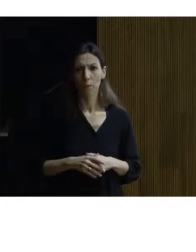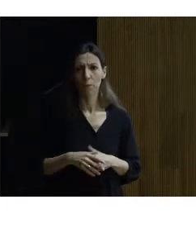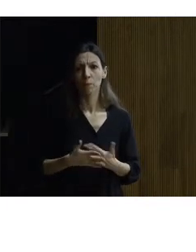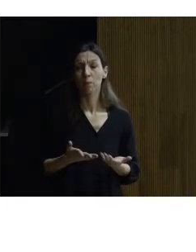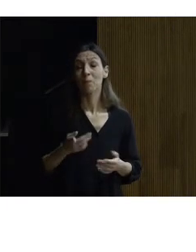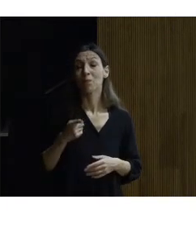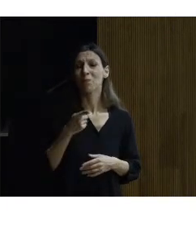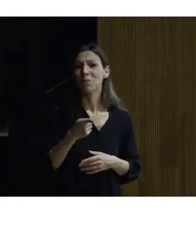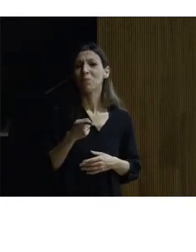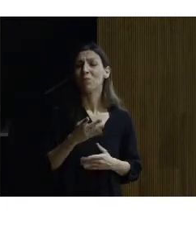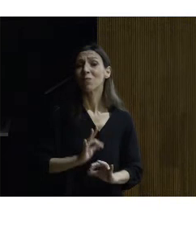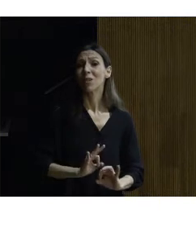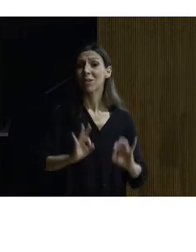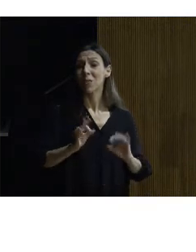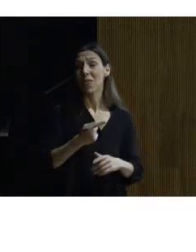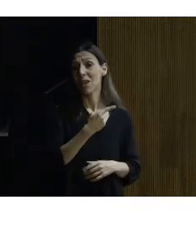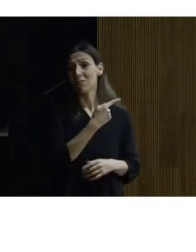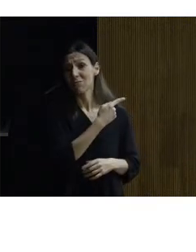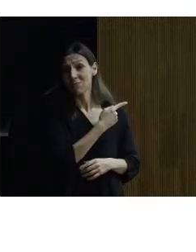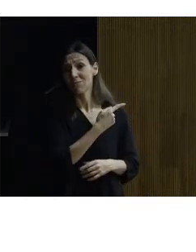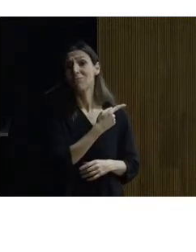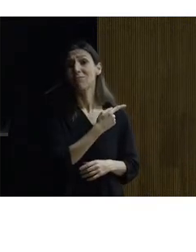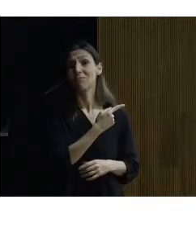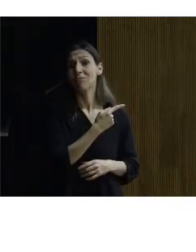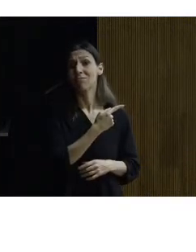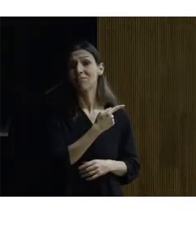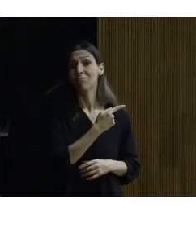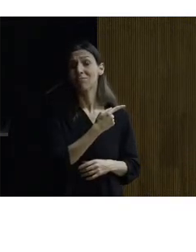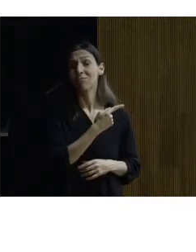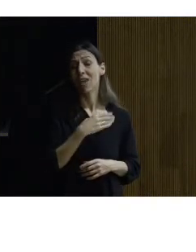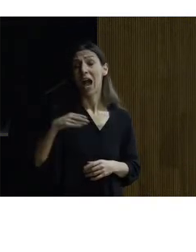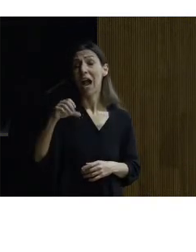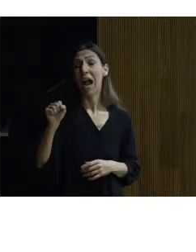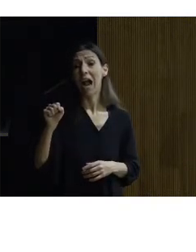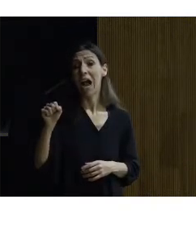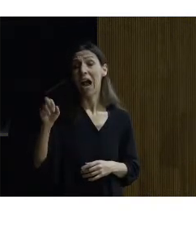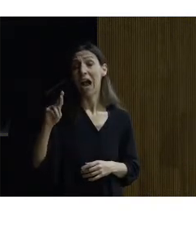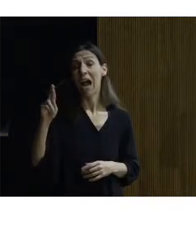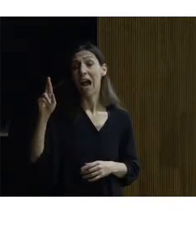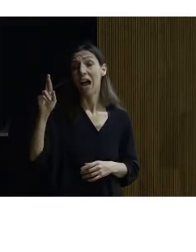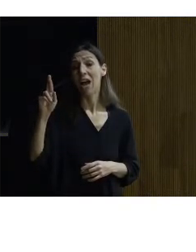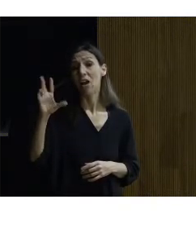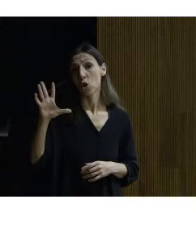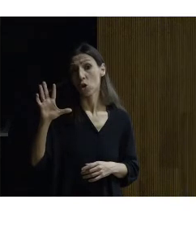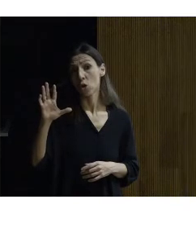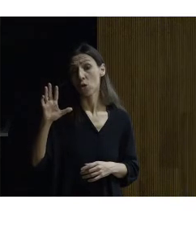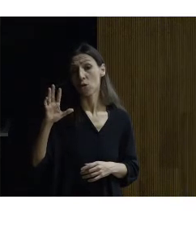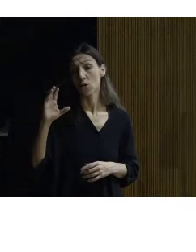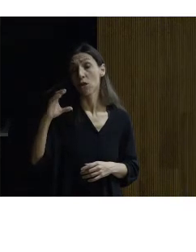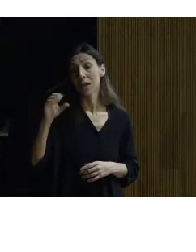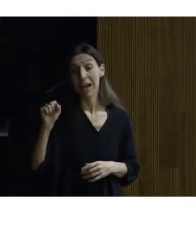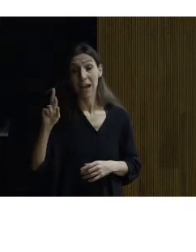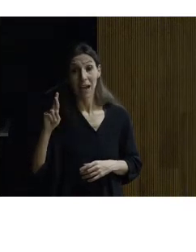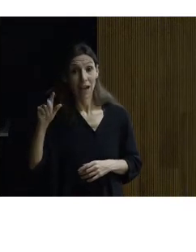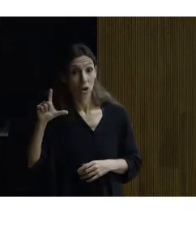concreto es la litera de campaña del emperador Carlos V de modo que en algo parecido a esto que hemos mostrado aquí él se